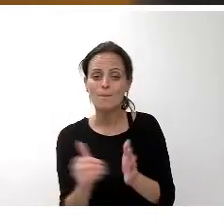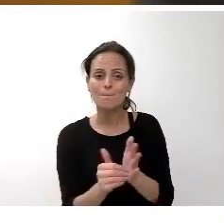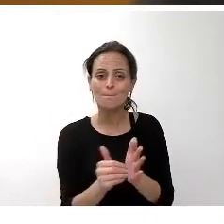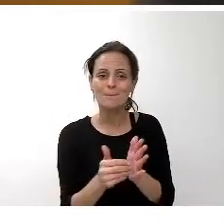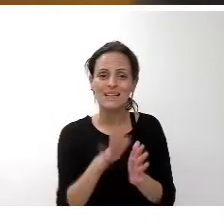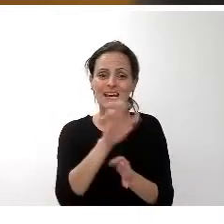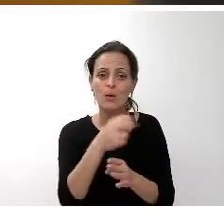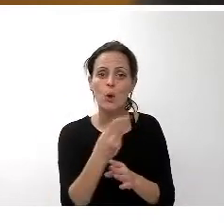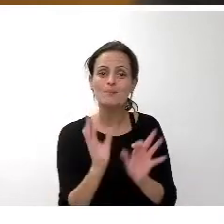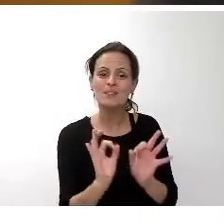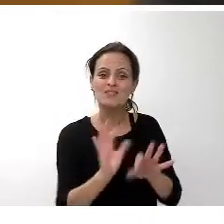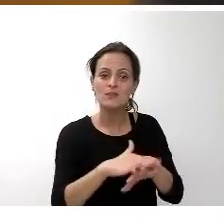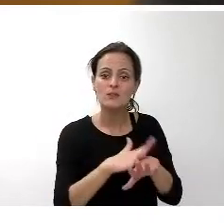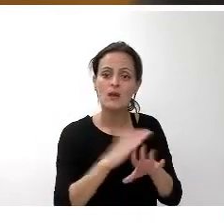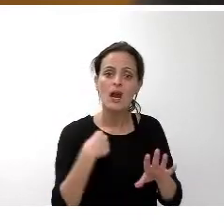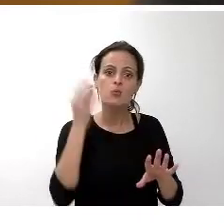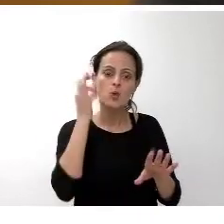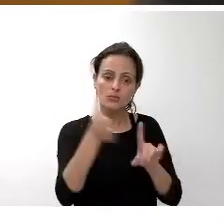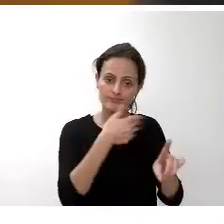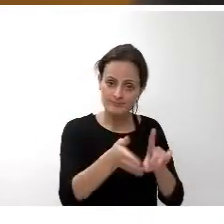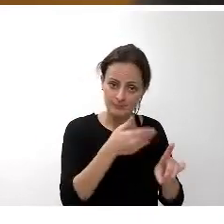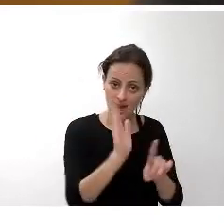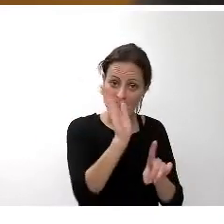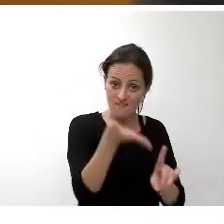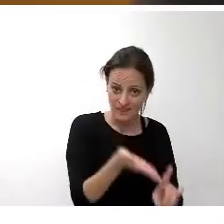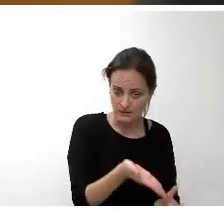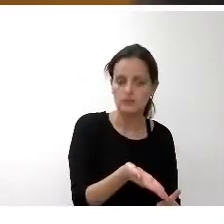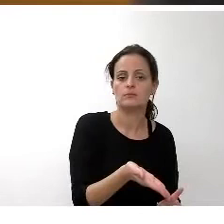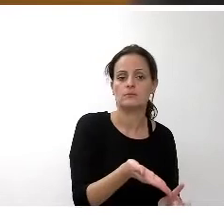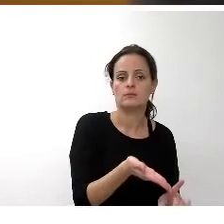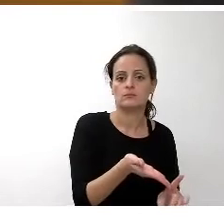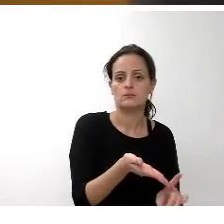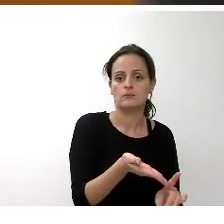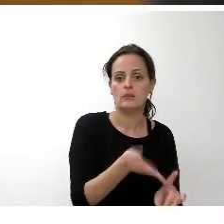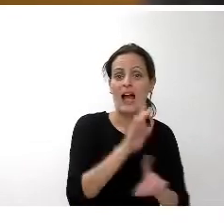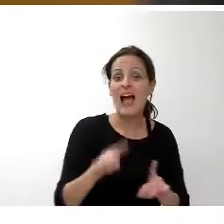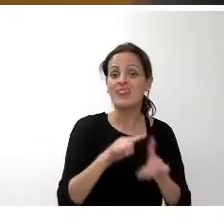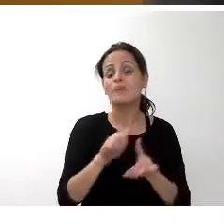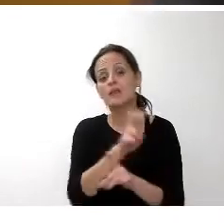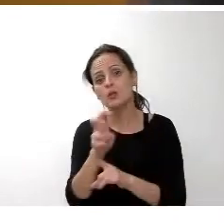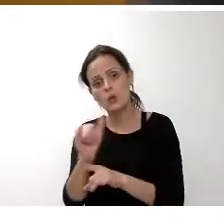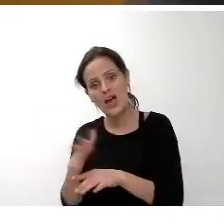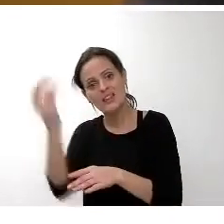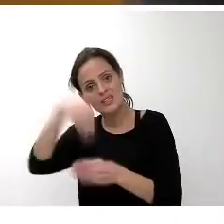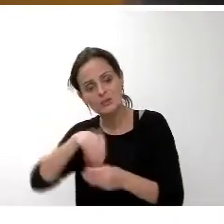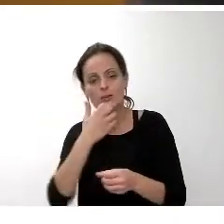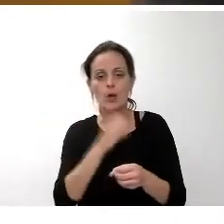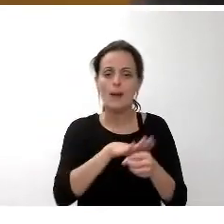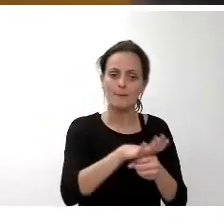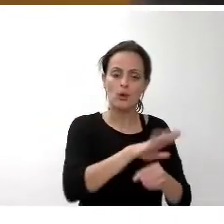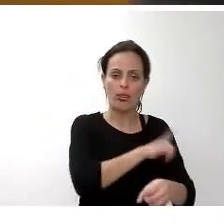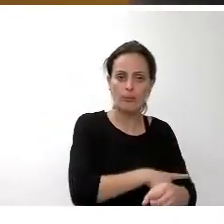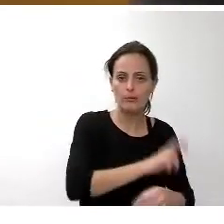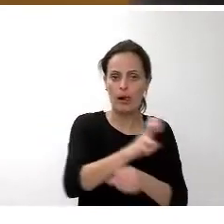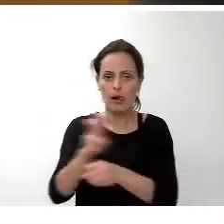destinado a mujeres en el programa denominado por ellas además de otros en el área de deportes y repito en el resto de las áreas